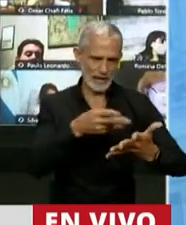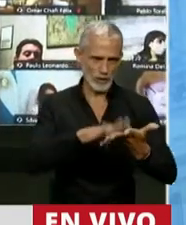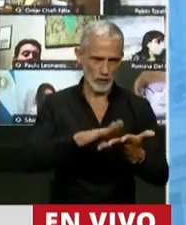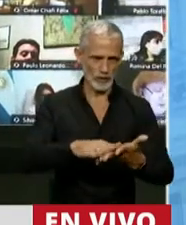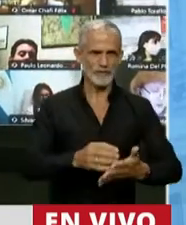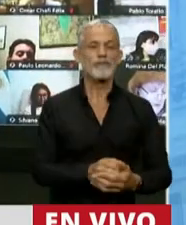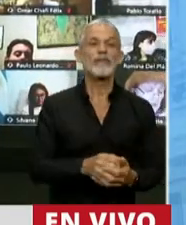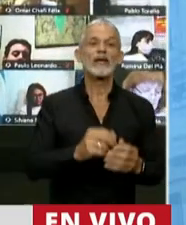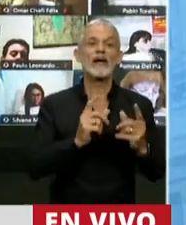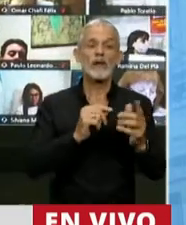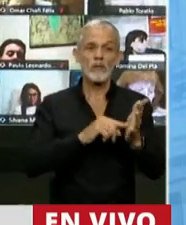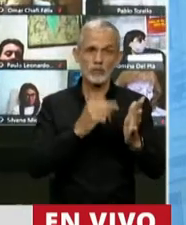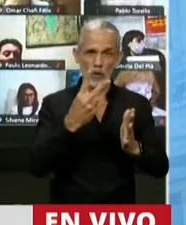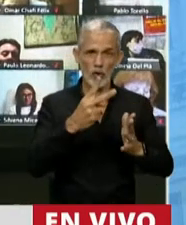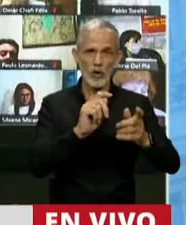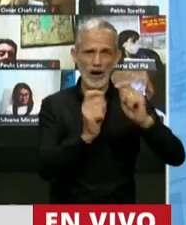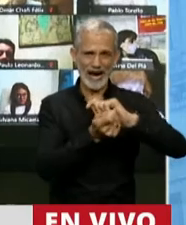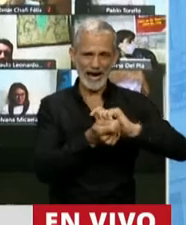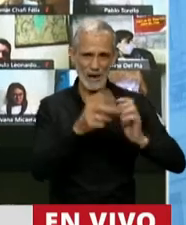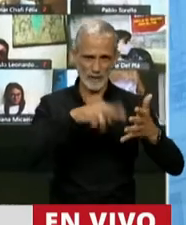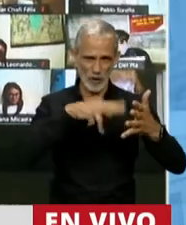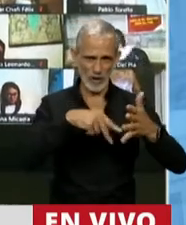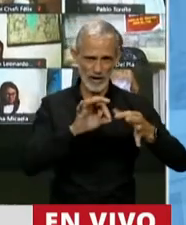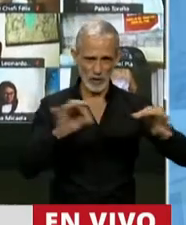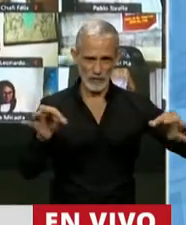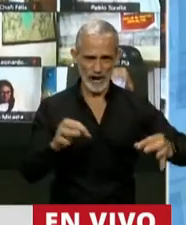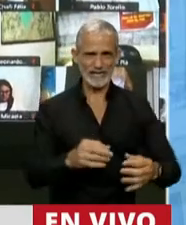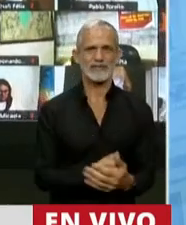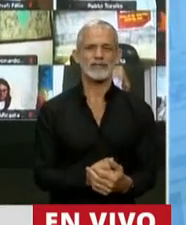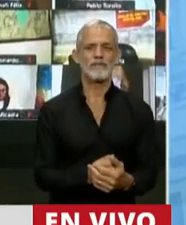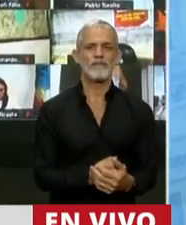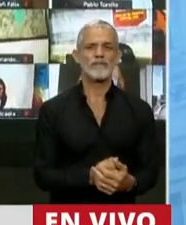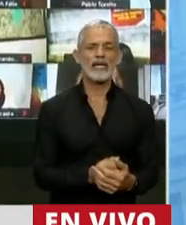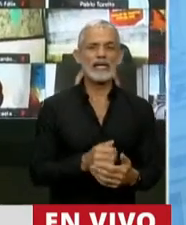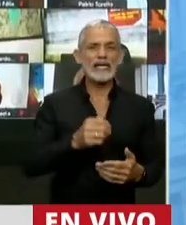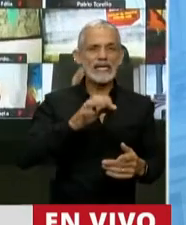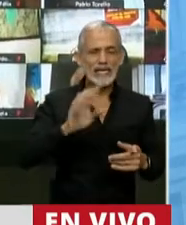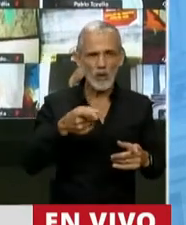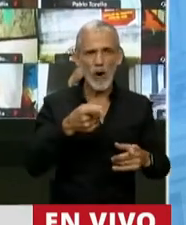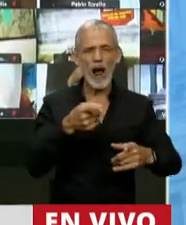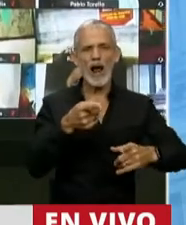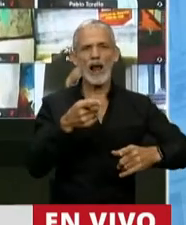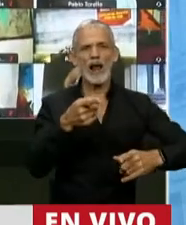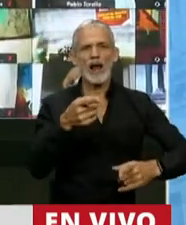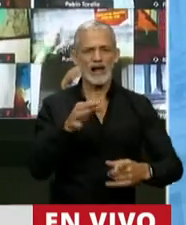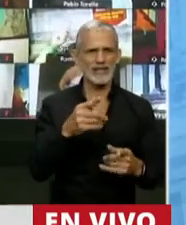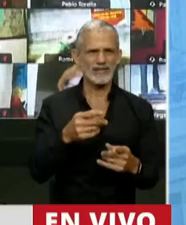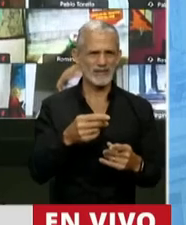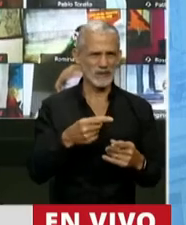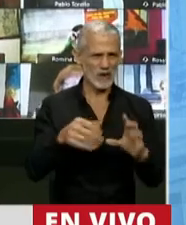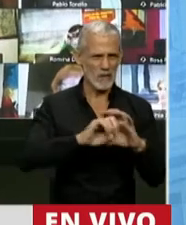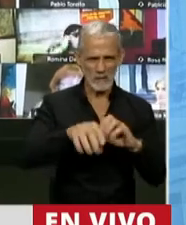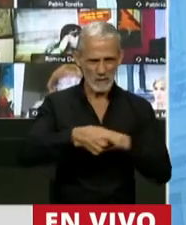Dice el 2. Con modificaciones lo voy a volver a leer. De todas formas se va a distribuir a los señores diputados las